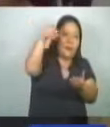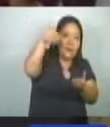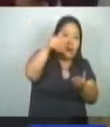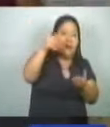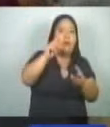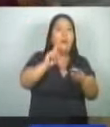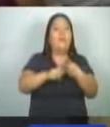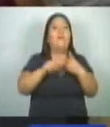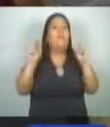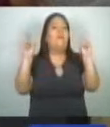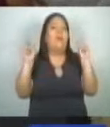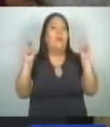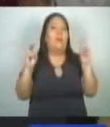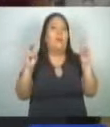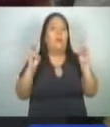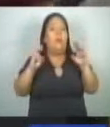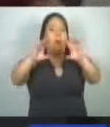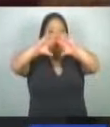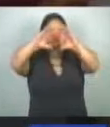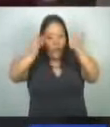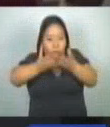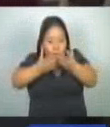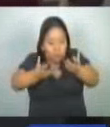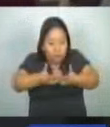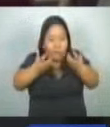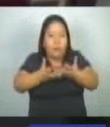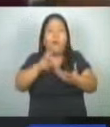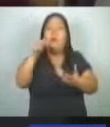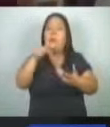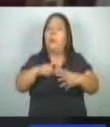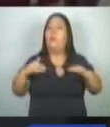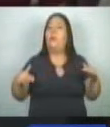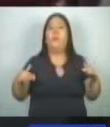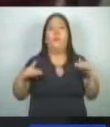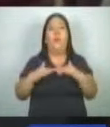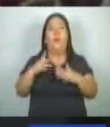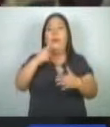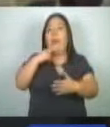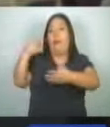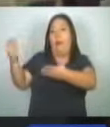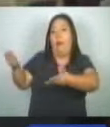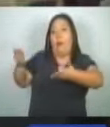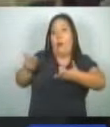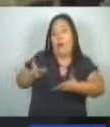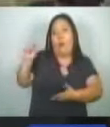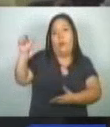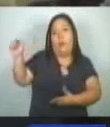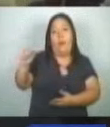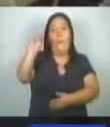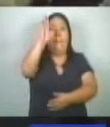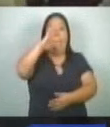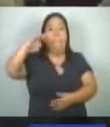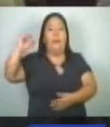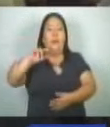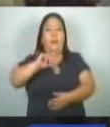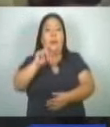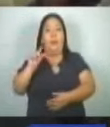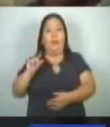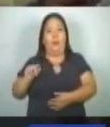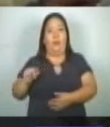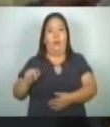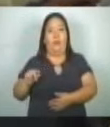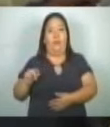las ciencias de la geología en la UES. Y ha sido financiado por la Agencia Italiana de Cooperación para el Desarrollo.